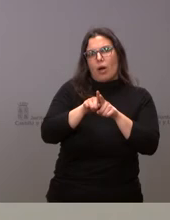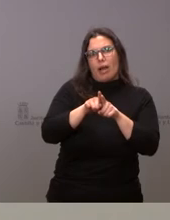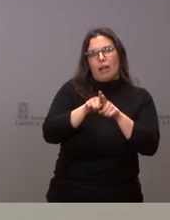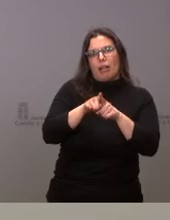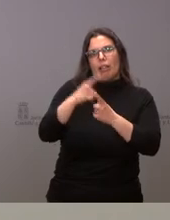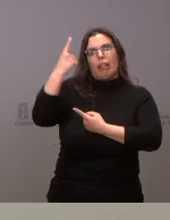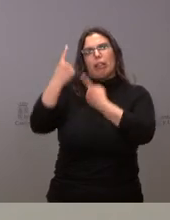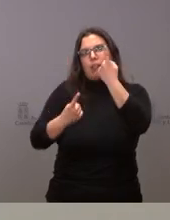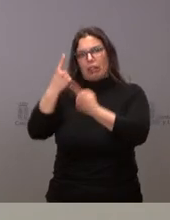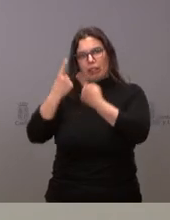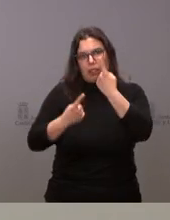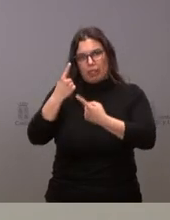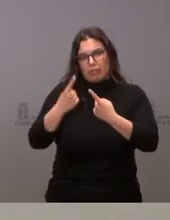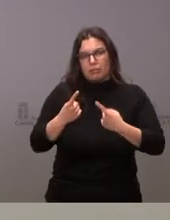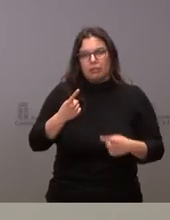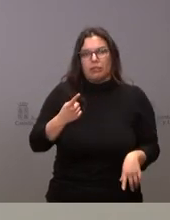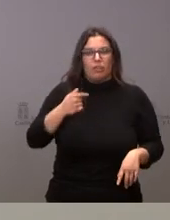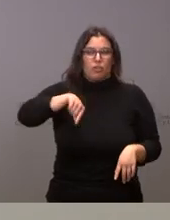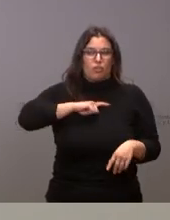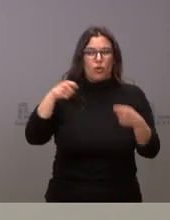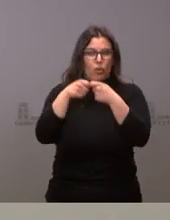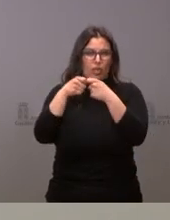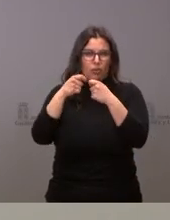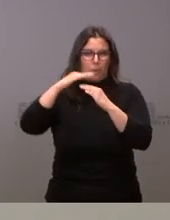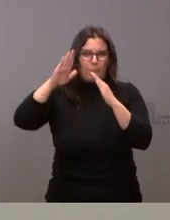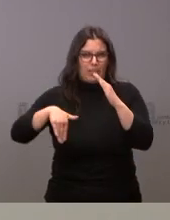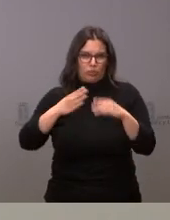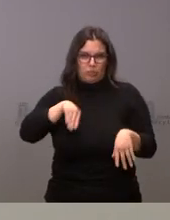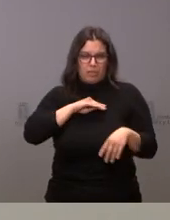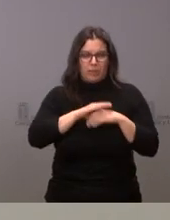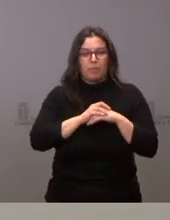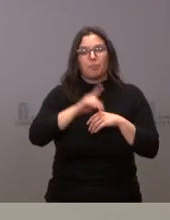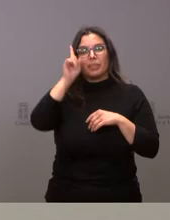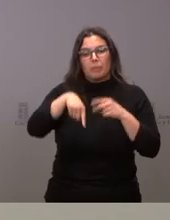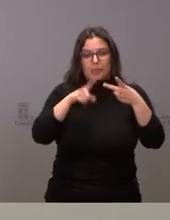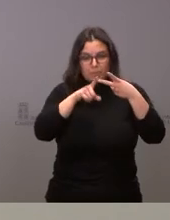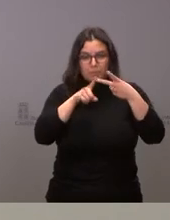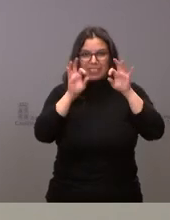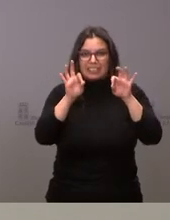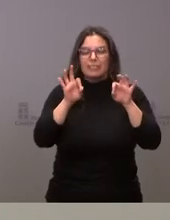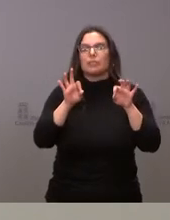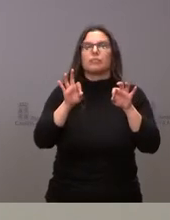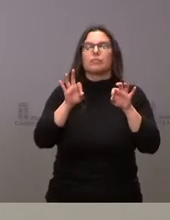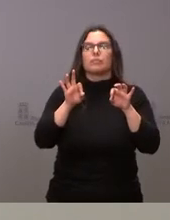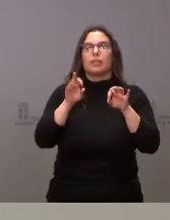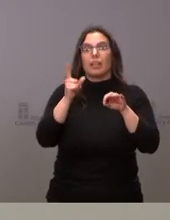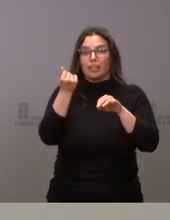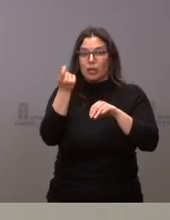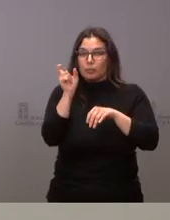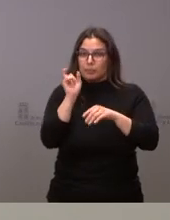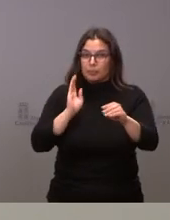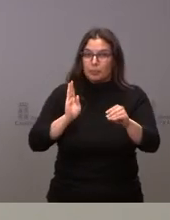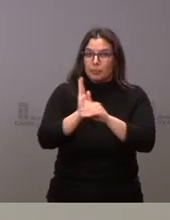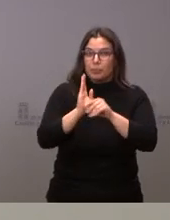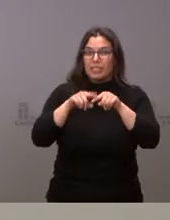las que menos conciertan dentro del contexto nacional y me preguntaba usted también creo recordar qué cantidad llega a Segovia pues hemos